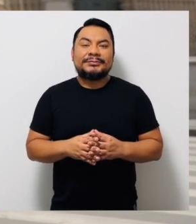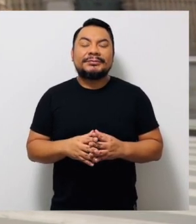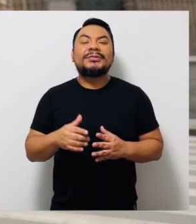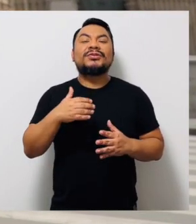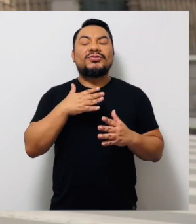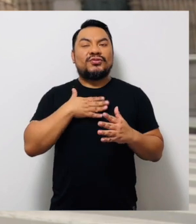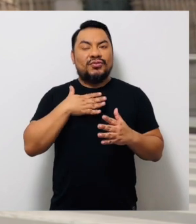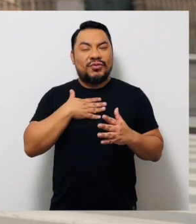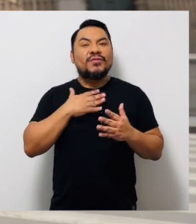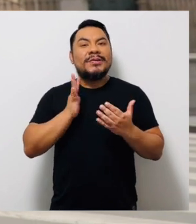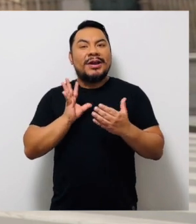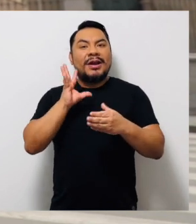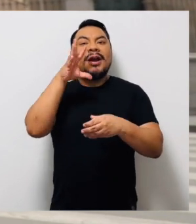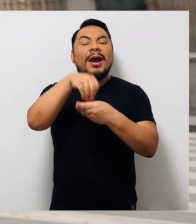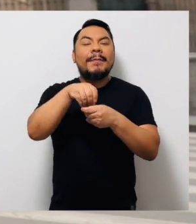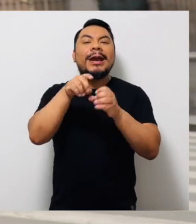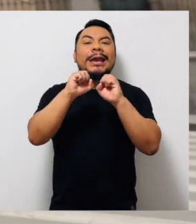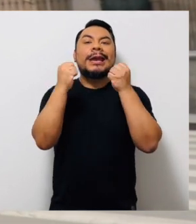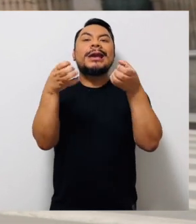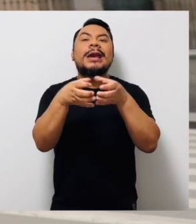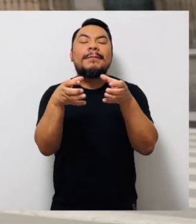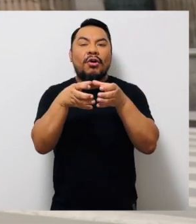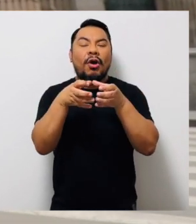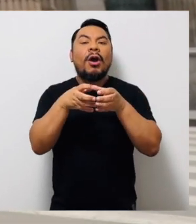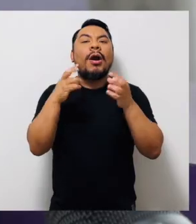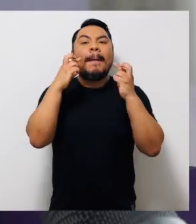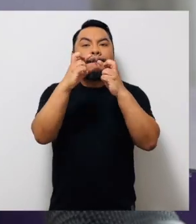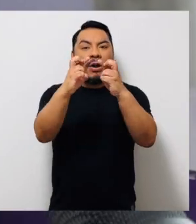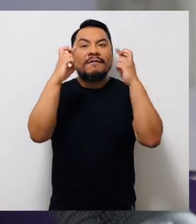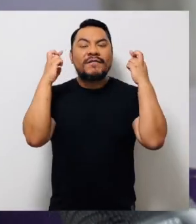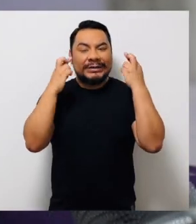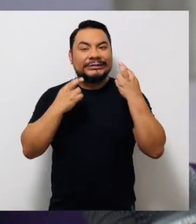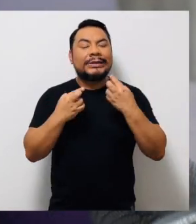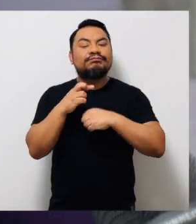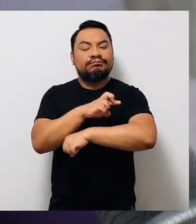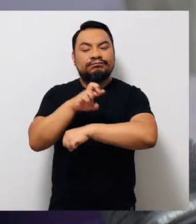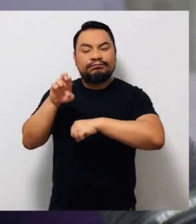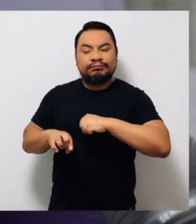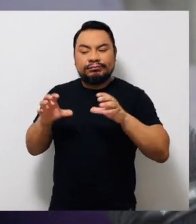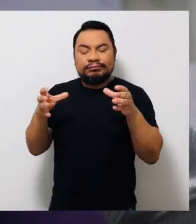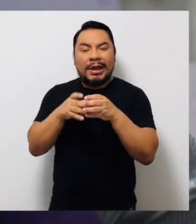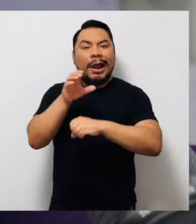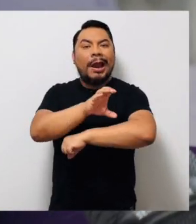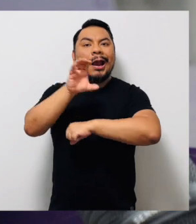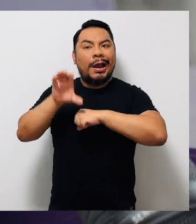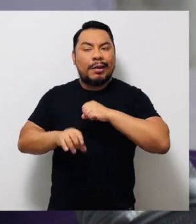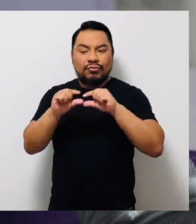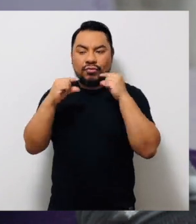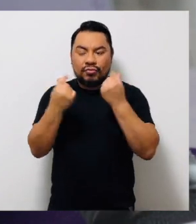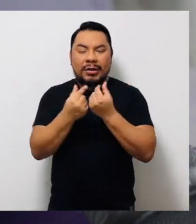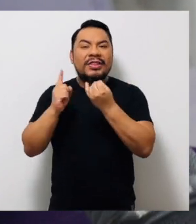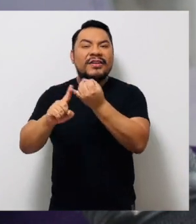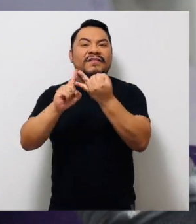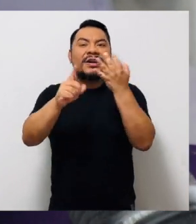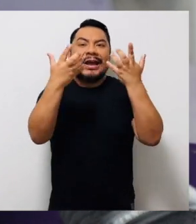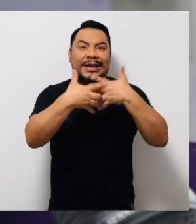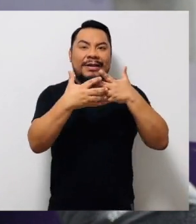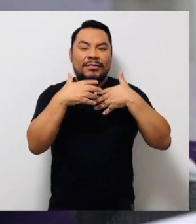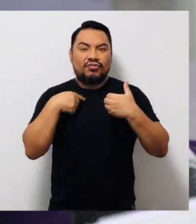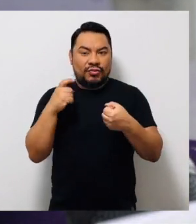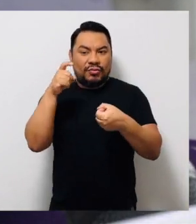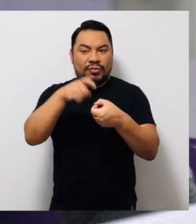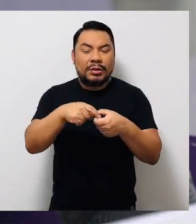Soy parte de un equipo de profesionales de un grupo empresarial acá en Cajamarca, que manejamos distintas empresas,